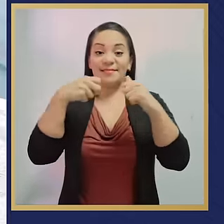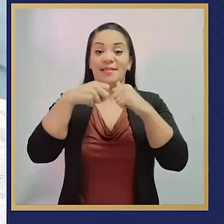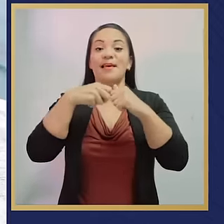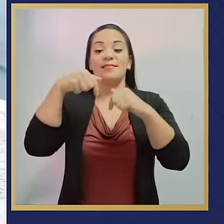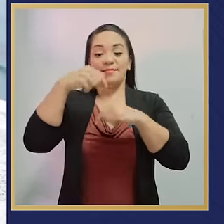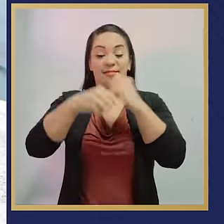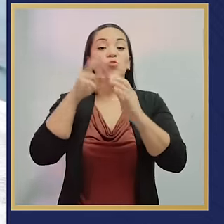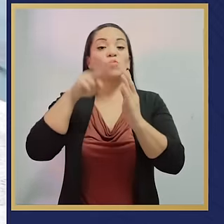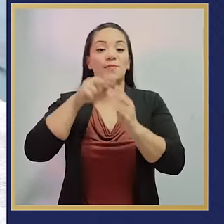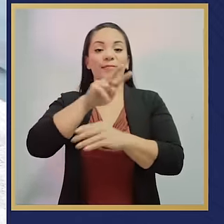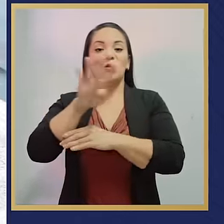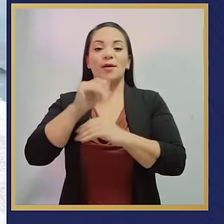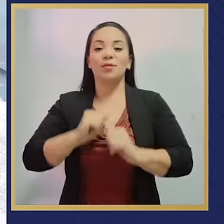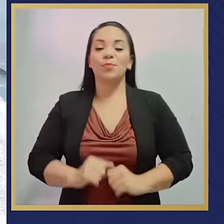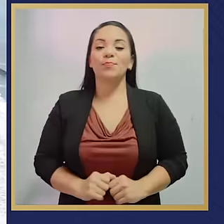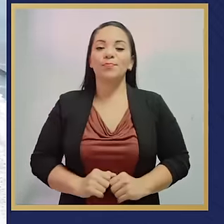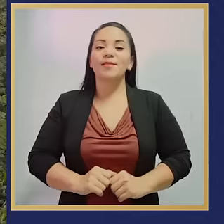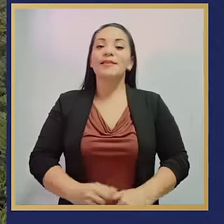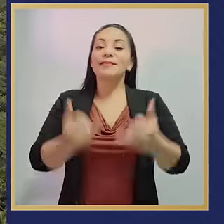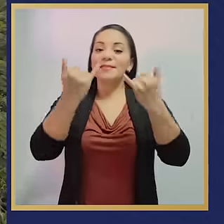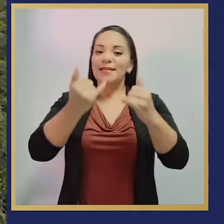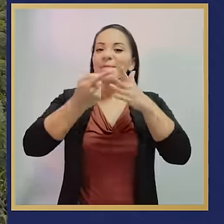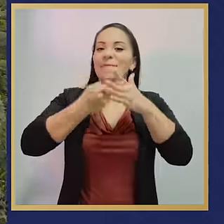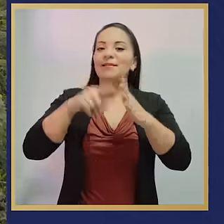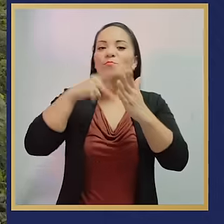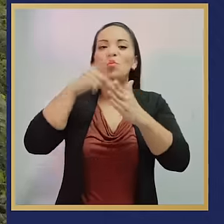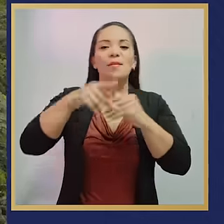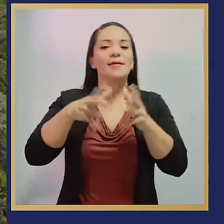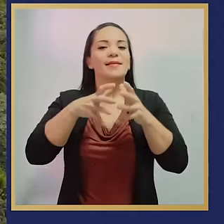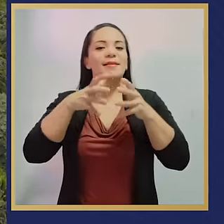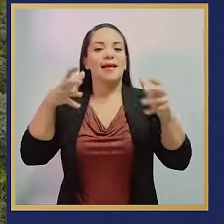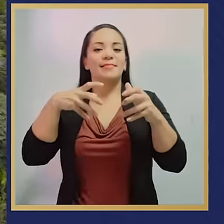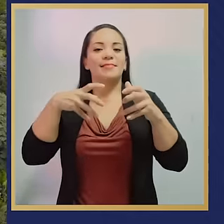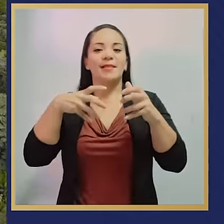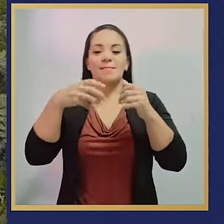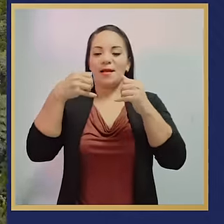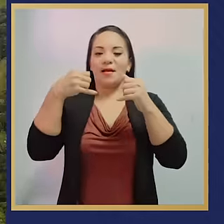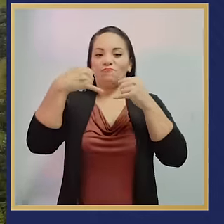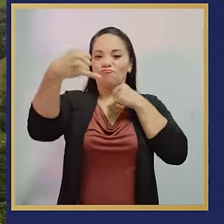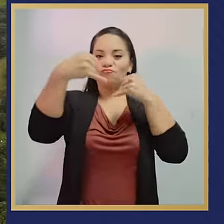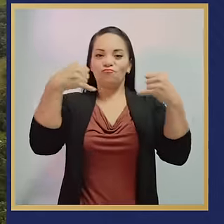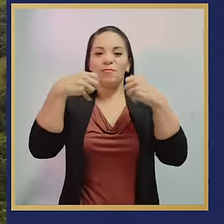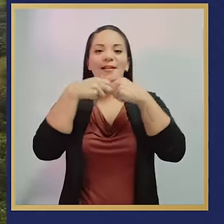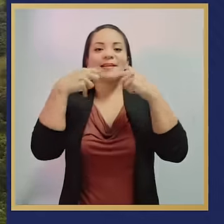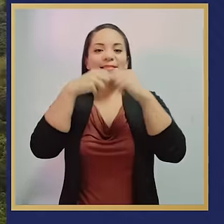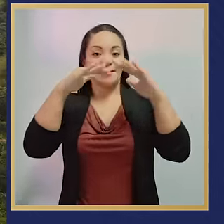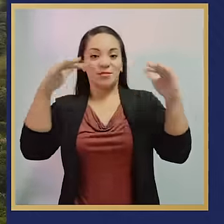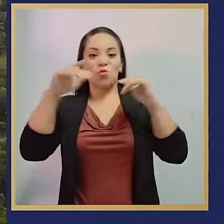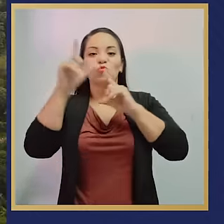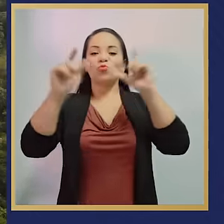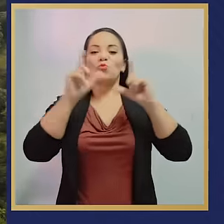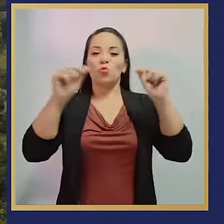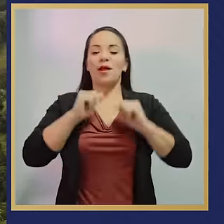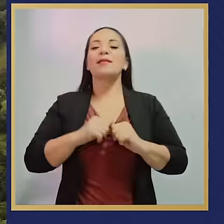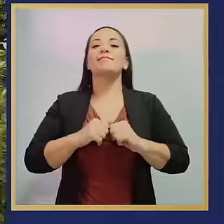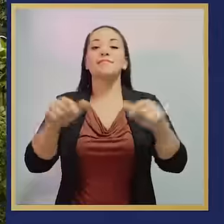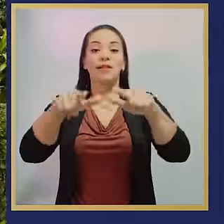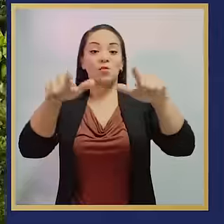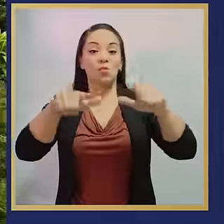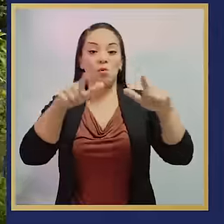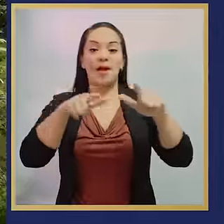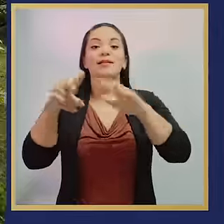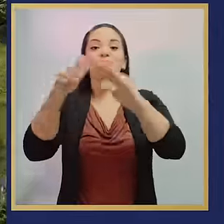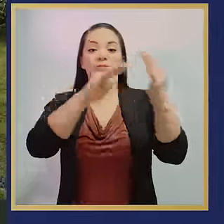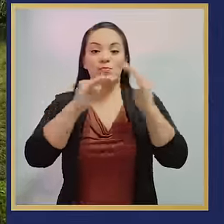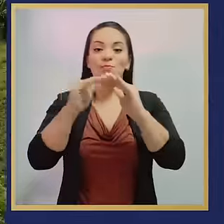cuentan con electricidad. Iniciamos un amplio programa de electrificación rural para los próximos cuatro años en las zonas